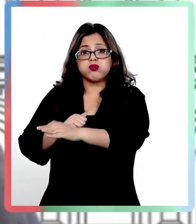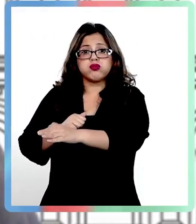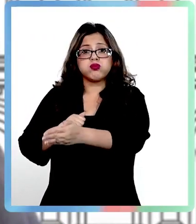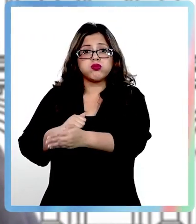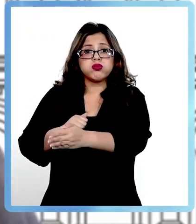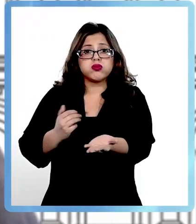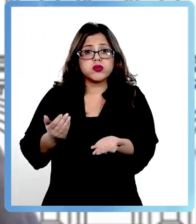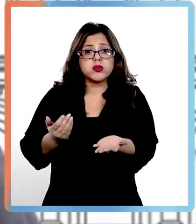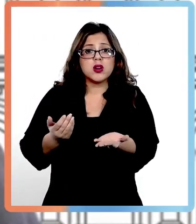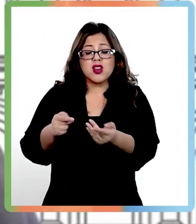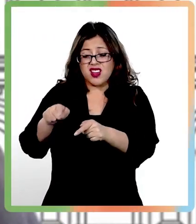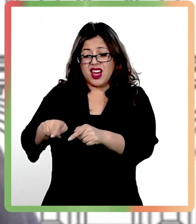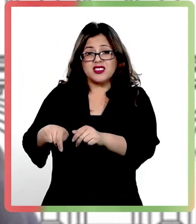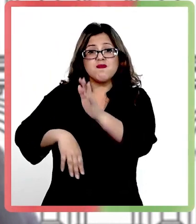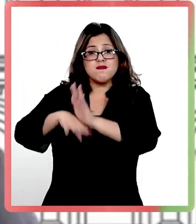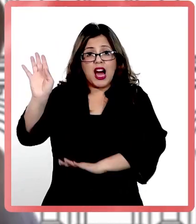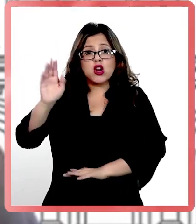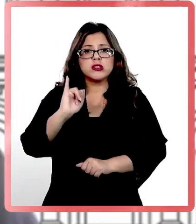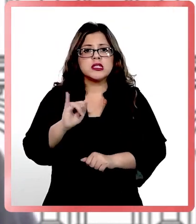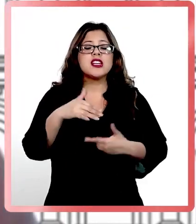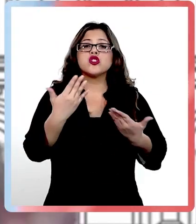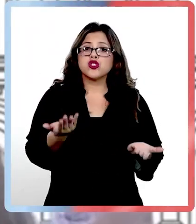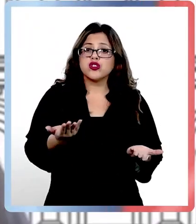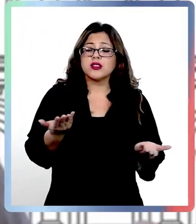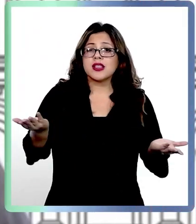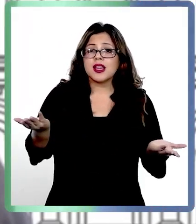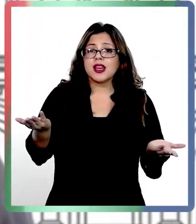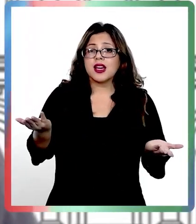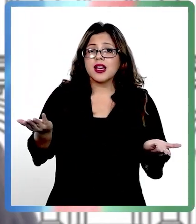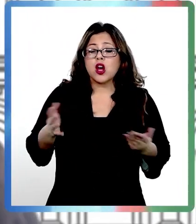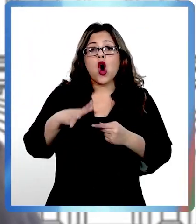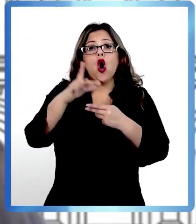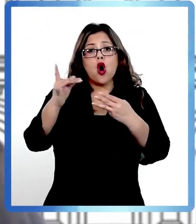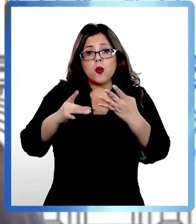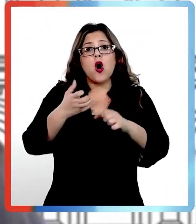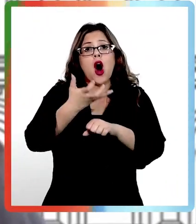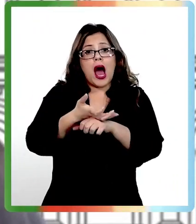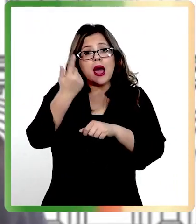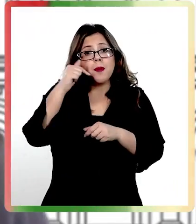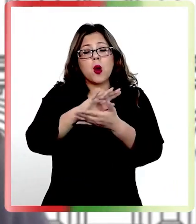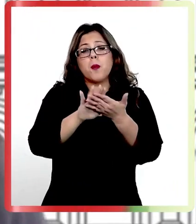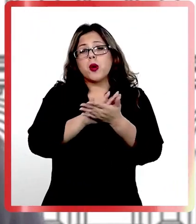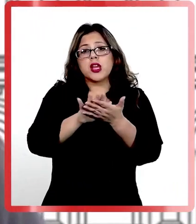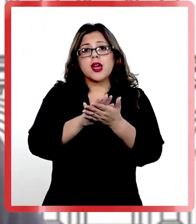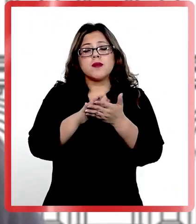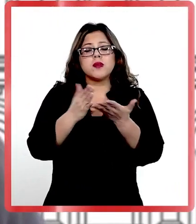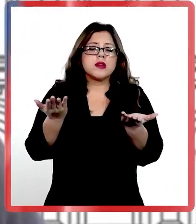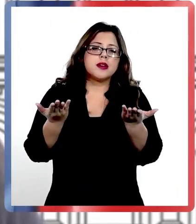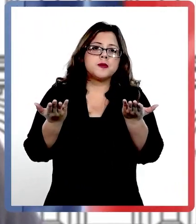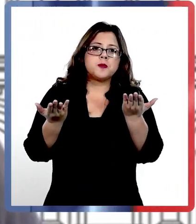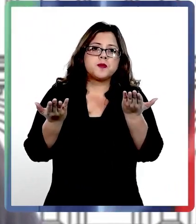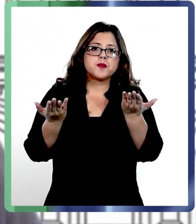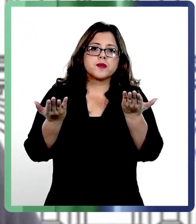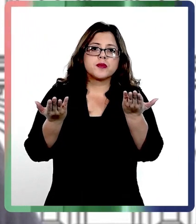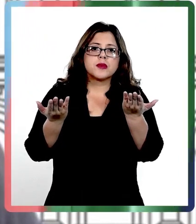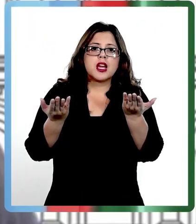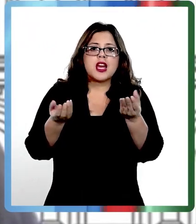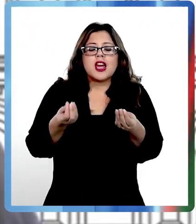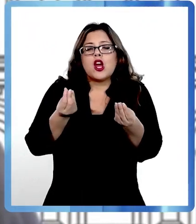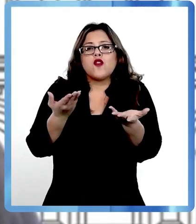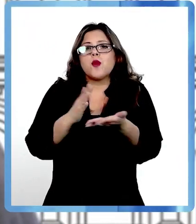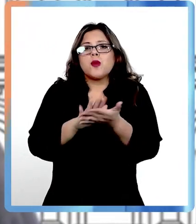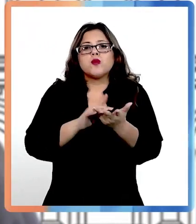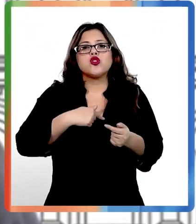la masa que uno hace. Entonces, por eso, la opción está, pero obviamente si se va a comer, sería muy